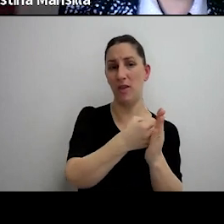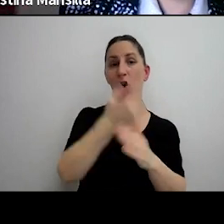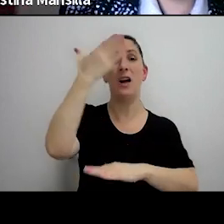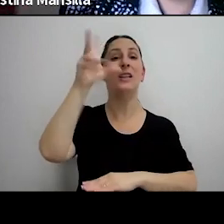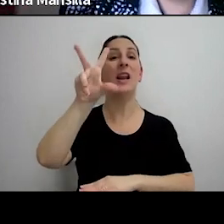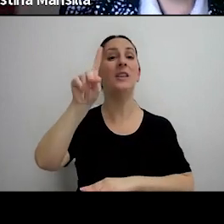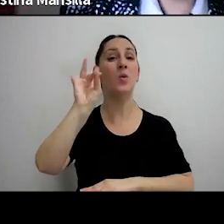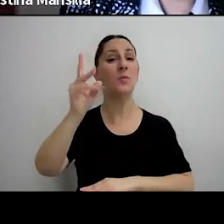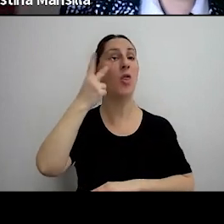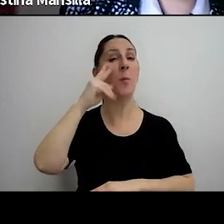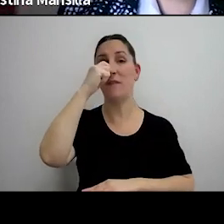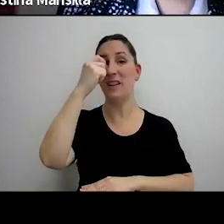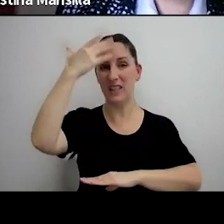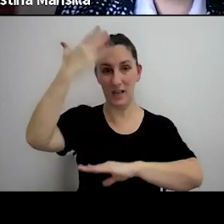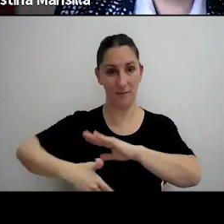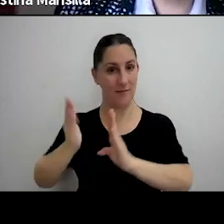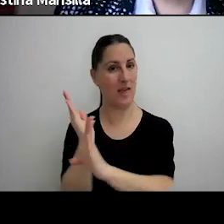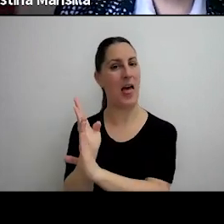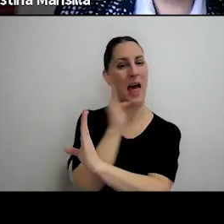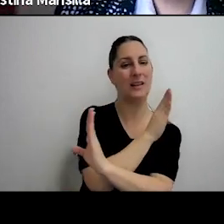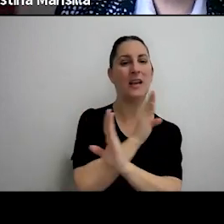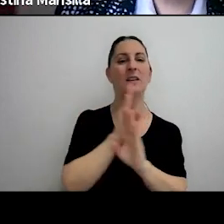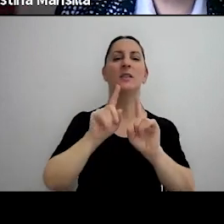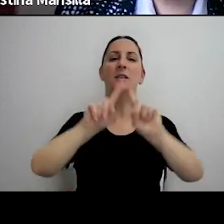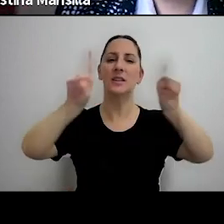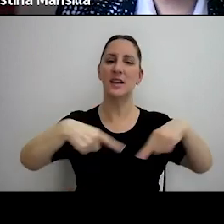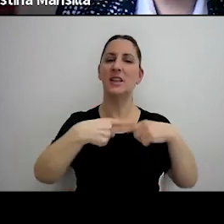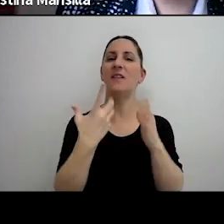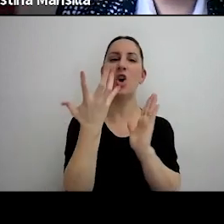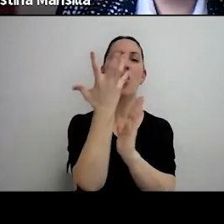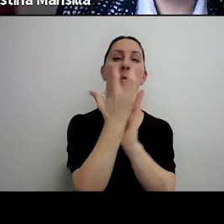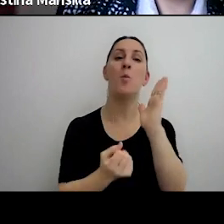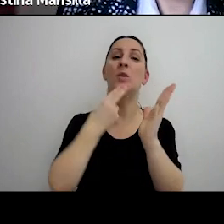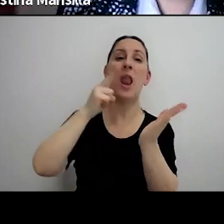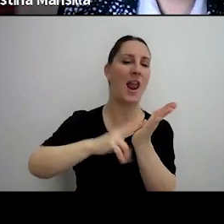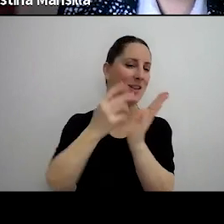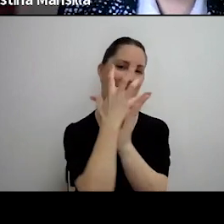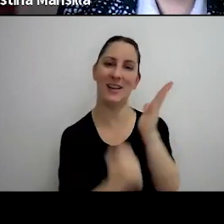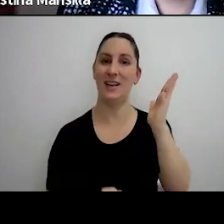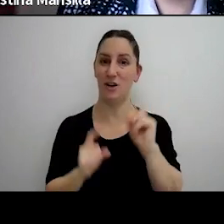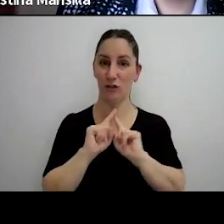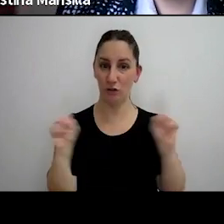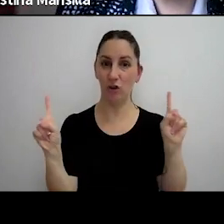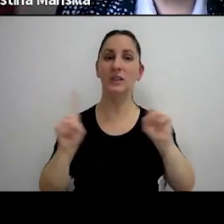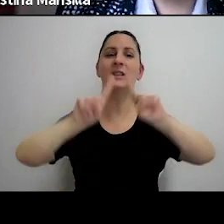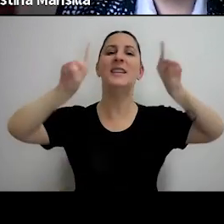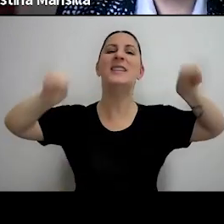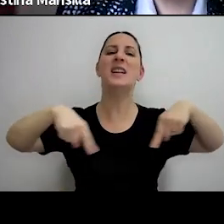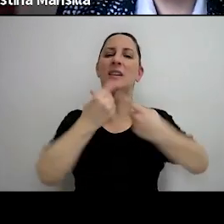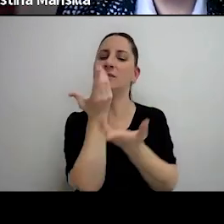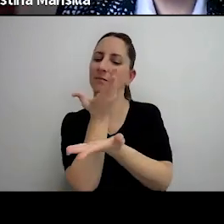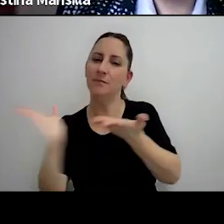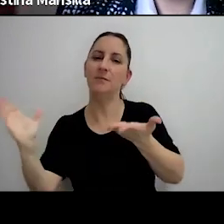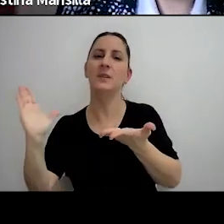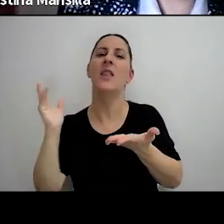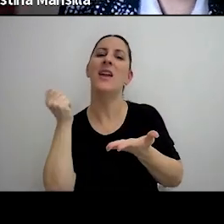del 2023 los certificados de no retención de impuesto a las ganancias y certificados de exclusión de impuesto